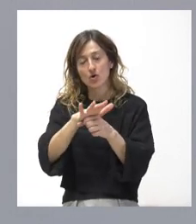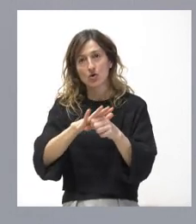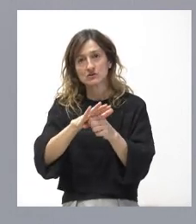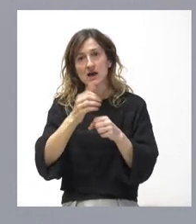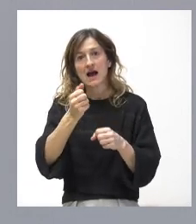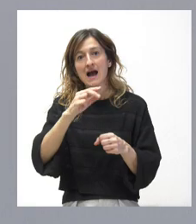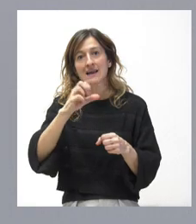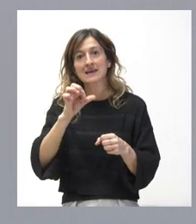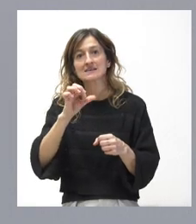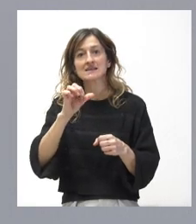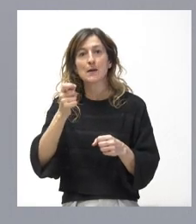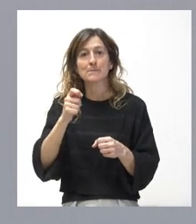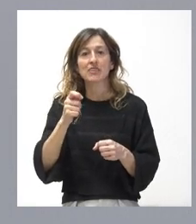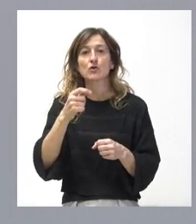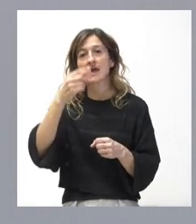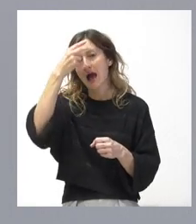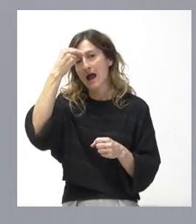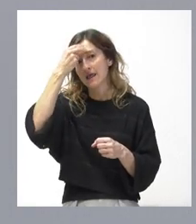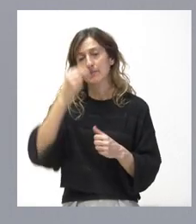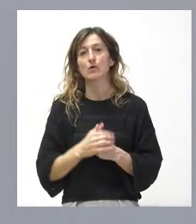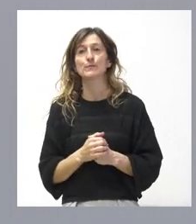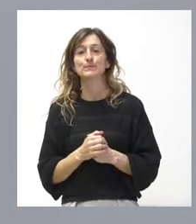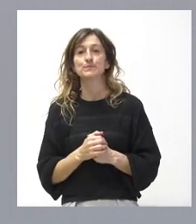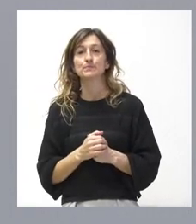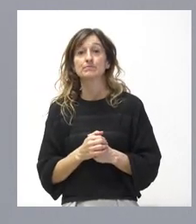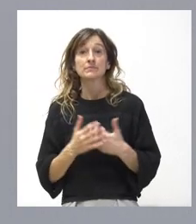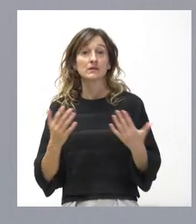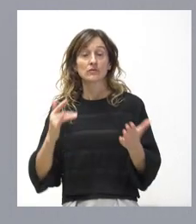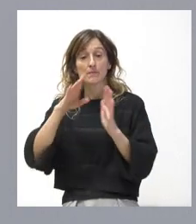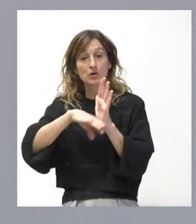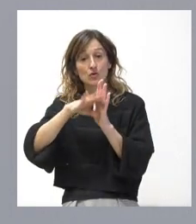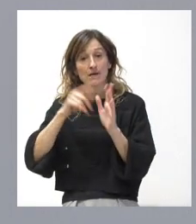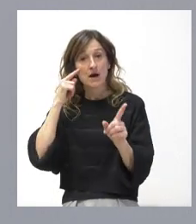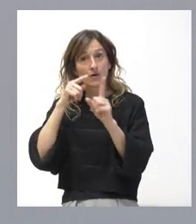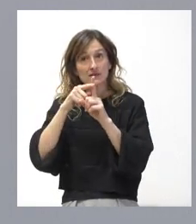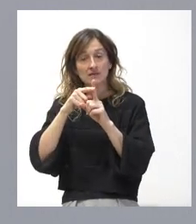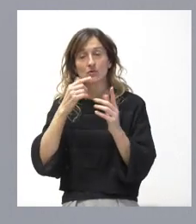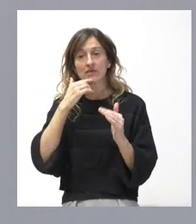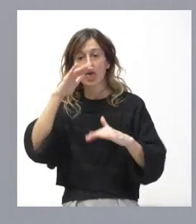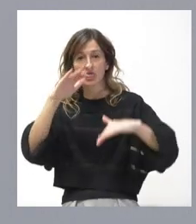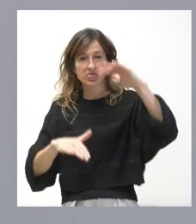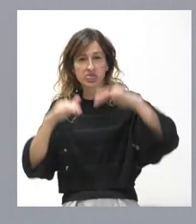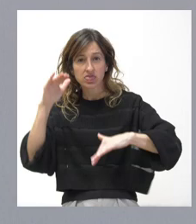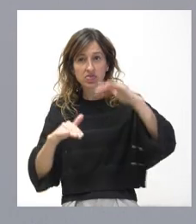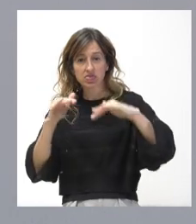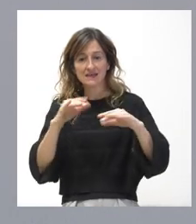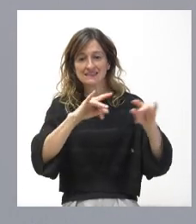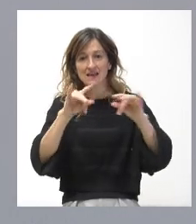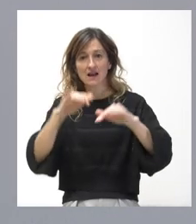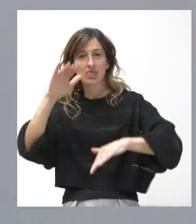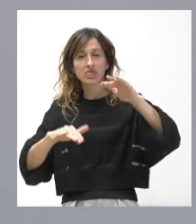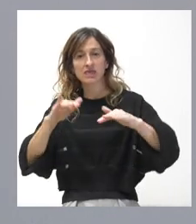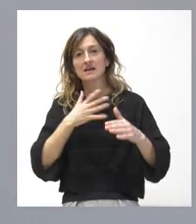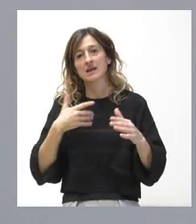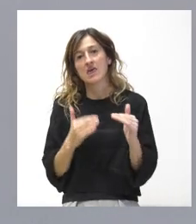y de Arevalo. La finalidad de este programa es corregir desequilibrios interterritoriales y el